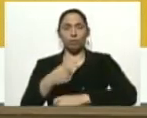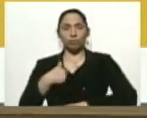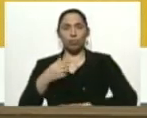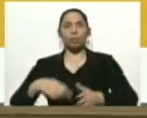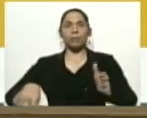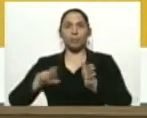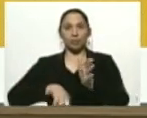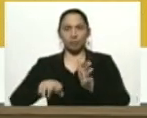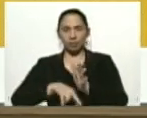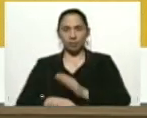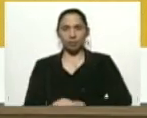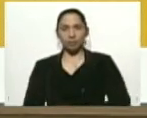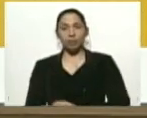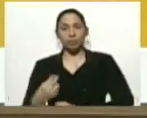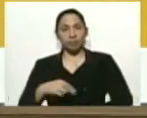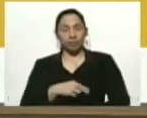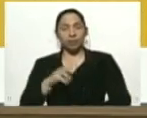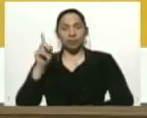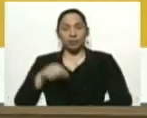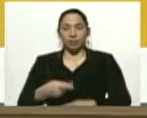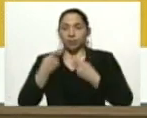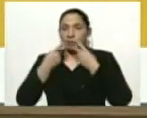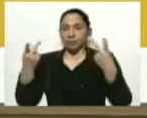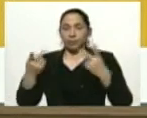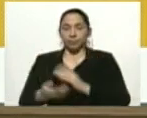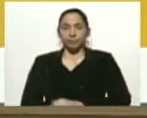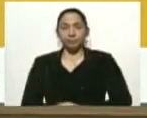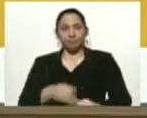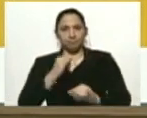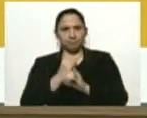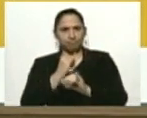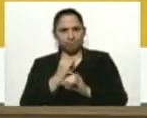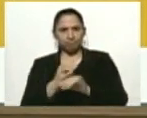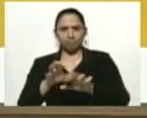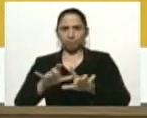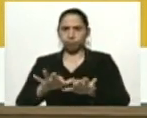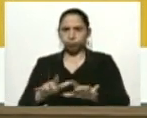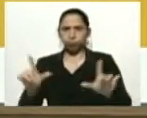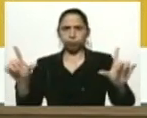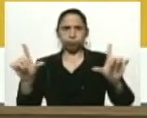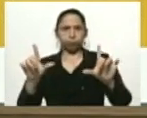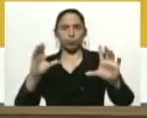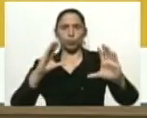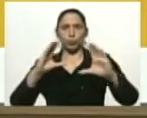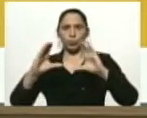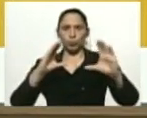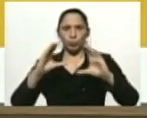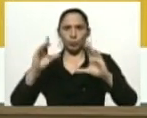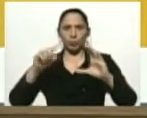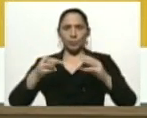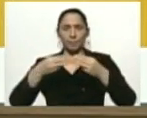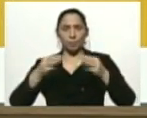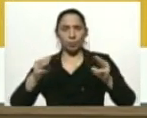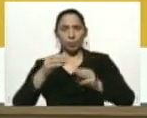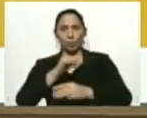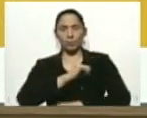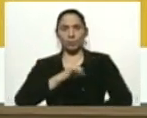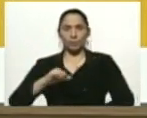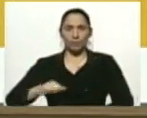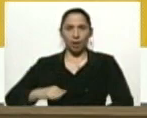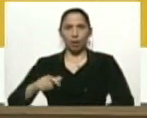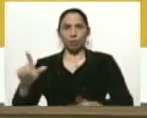repetir, y estamos también difundiendo por las redes sociales, por los medios de comunicación, públicos, privados,